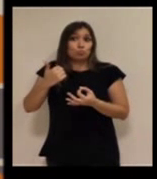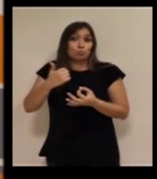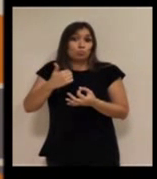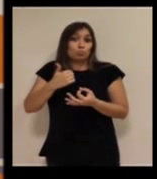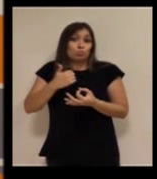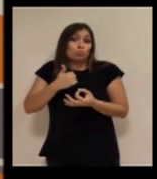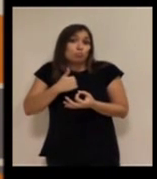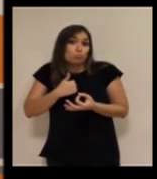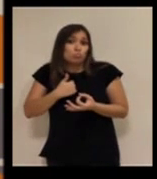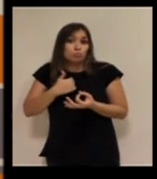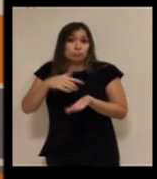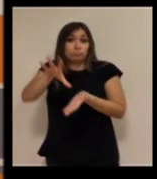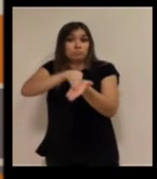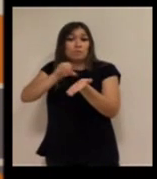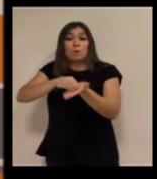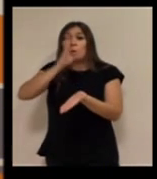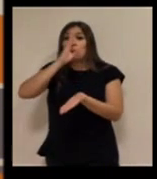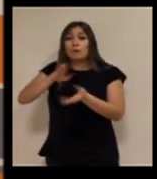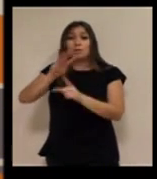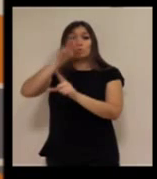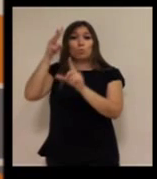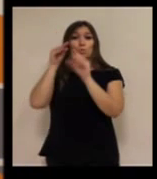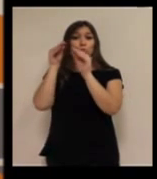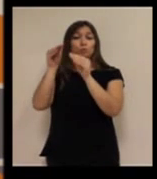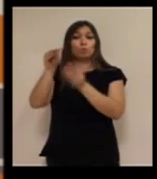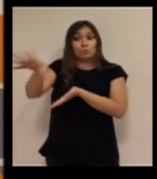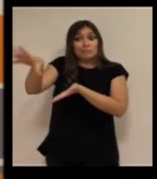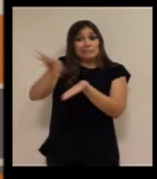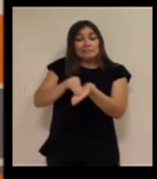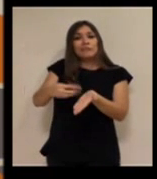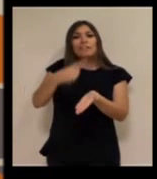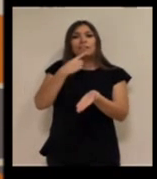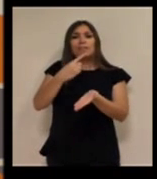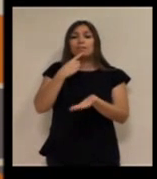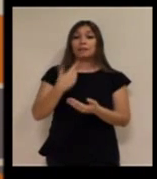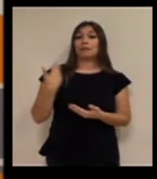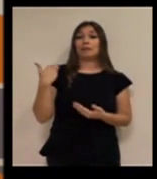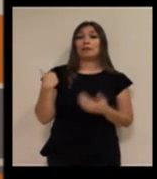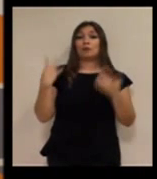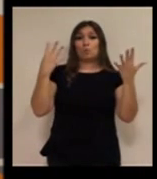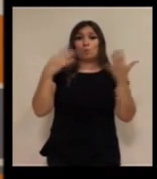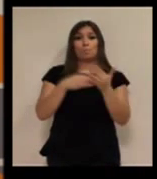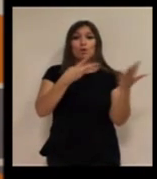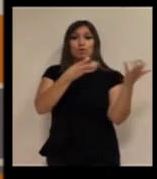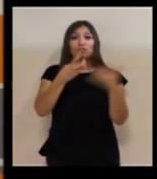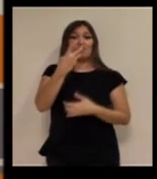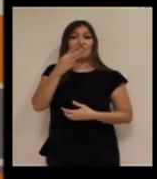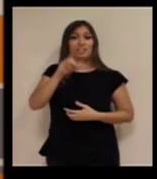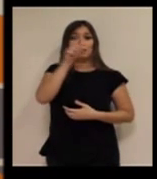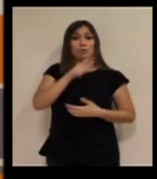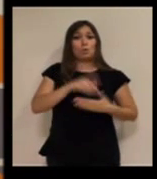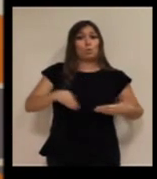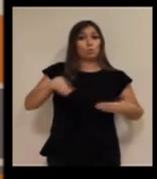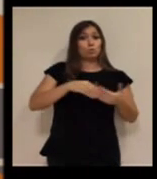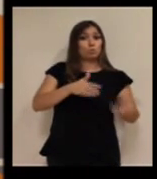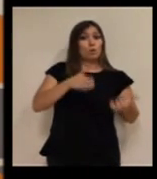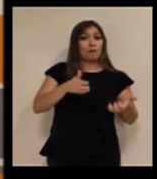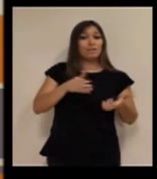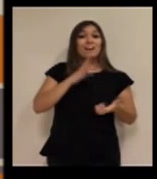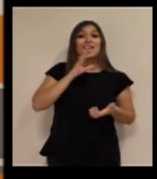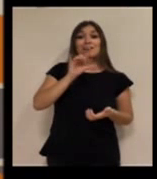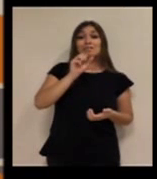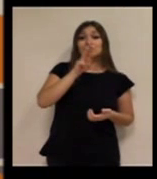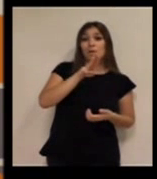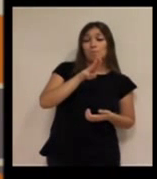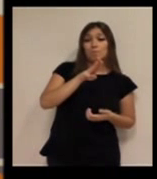obtener directamente de la página web de ellos, pues han pasado de 9.820 beneficiarios en el